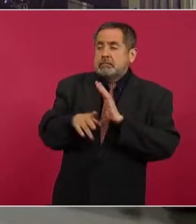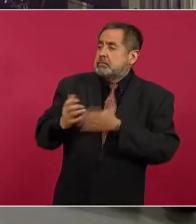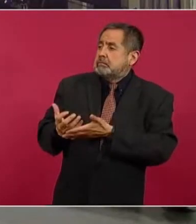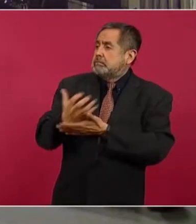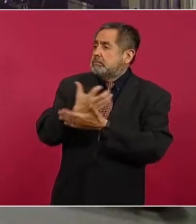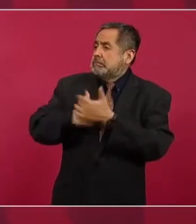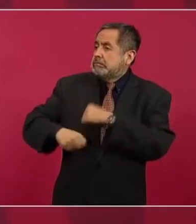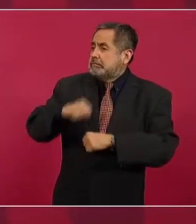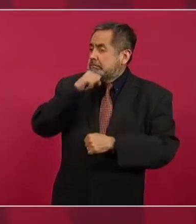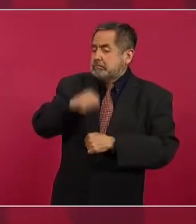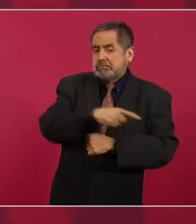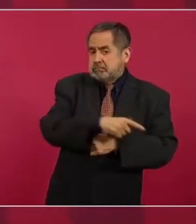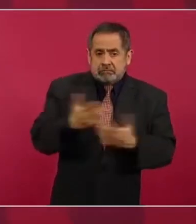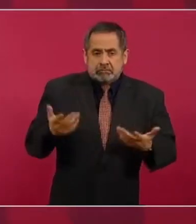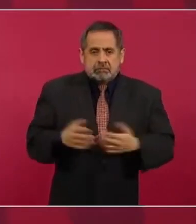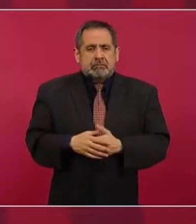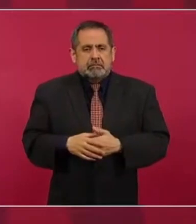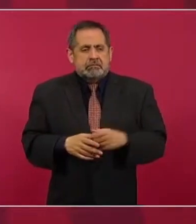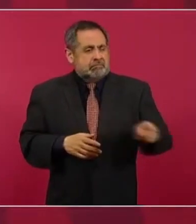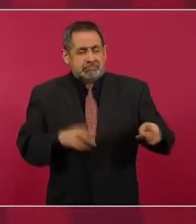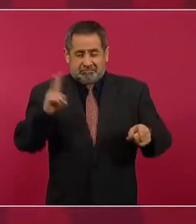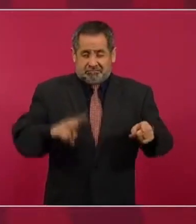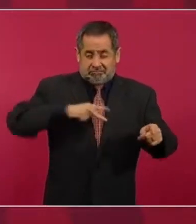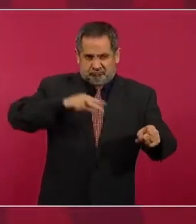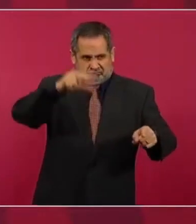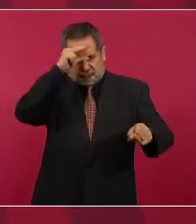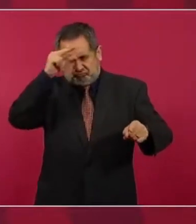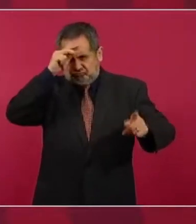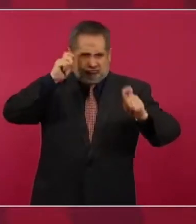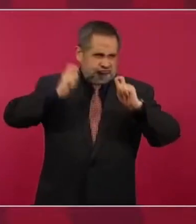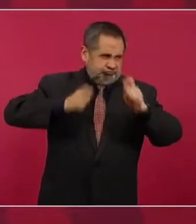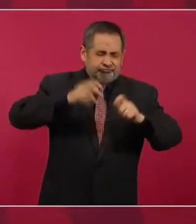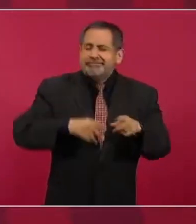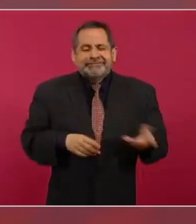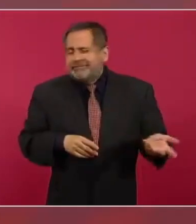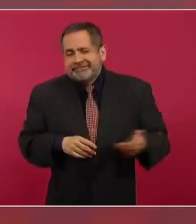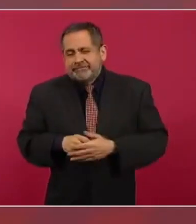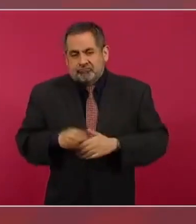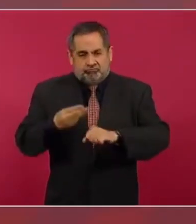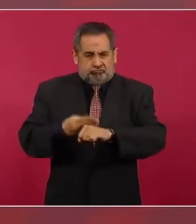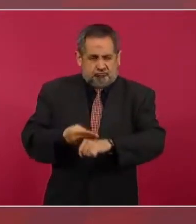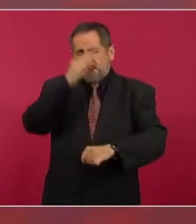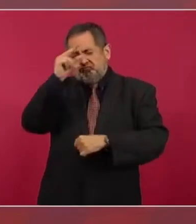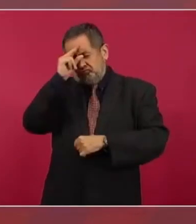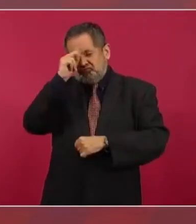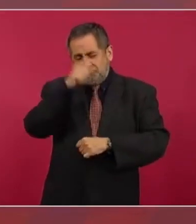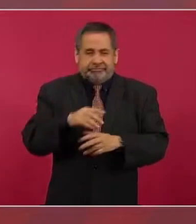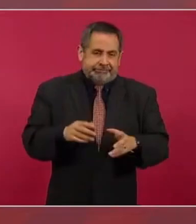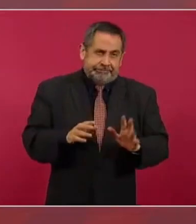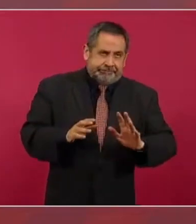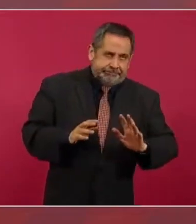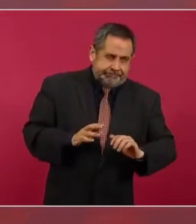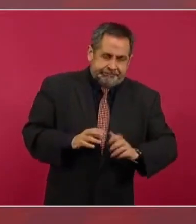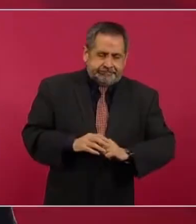porque no es que sean inteligentes o muy inteligentes, para no ser tan